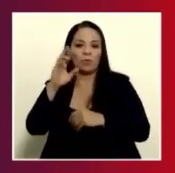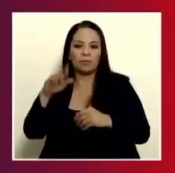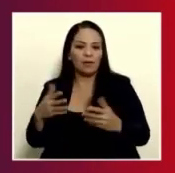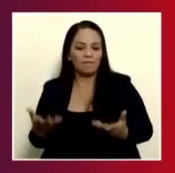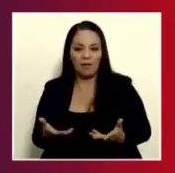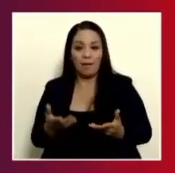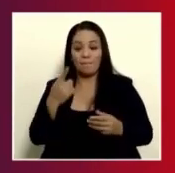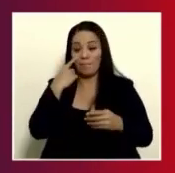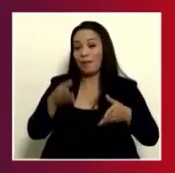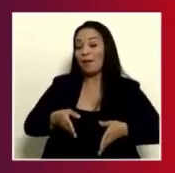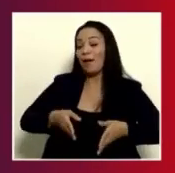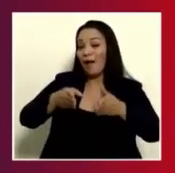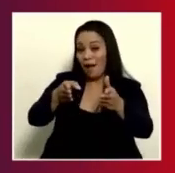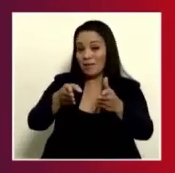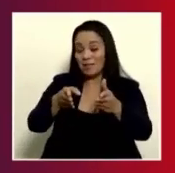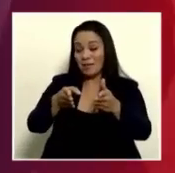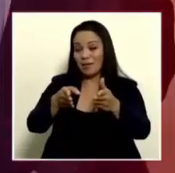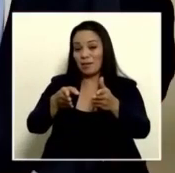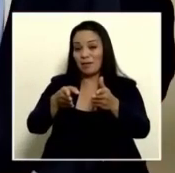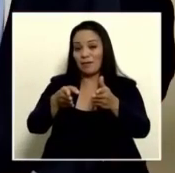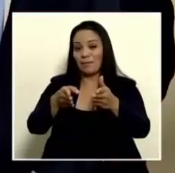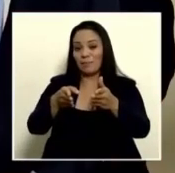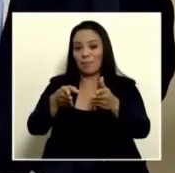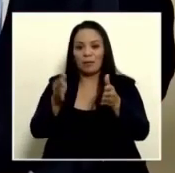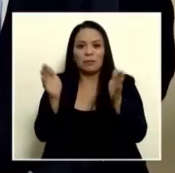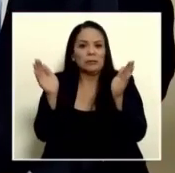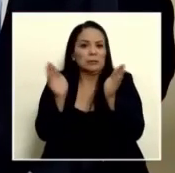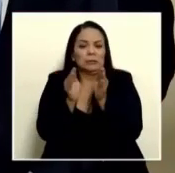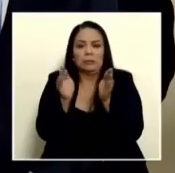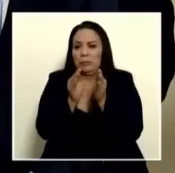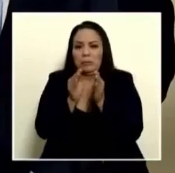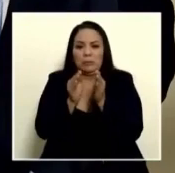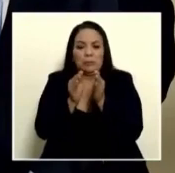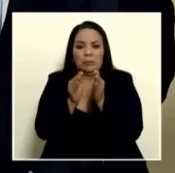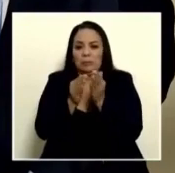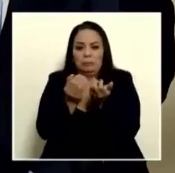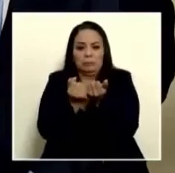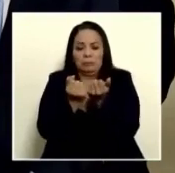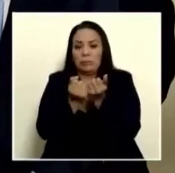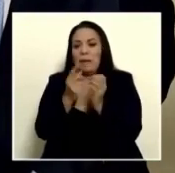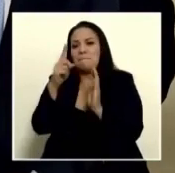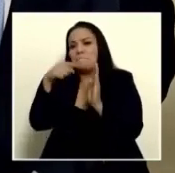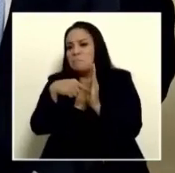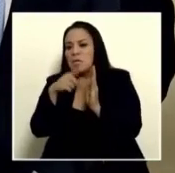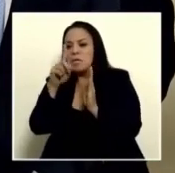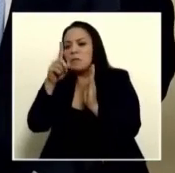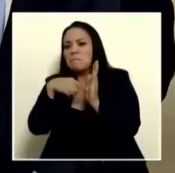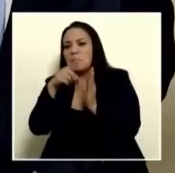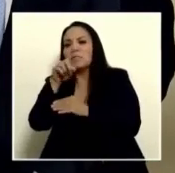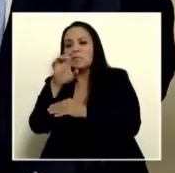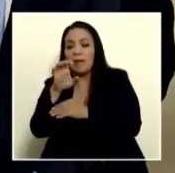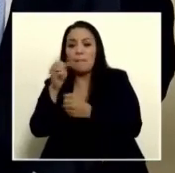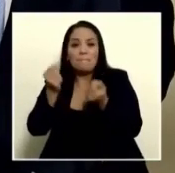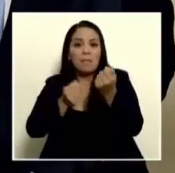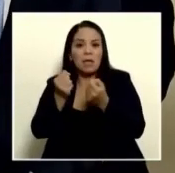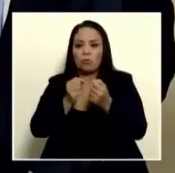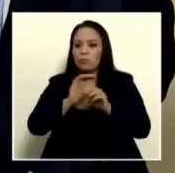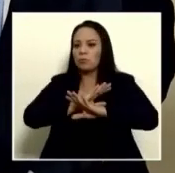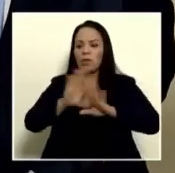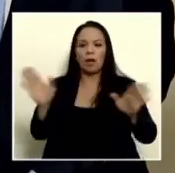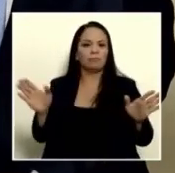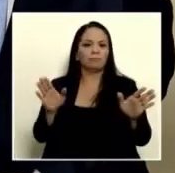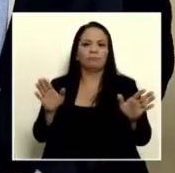la calle que pasa ahí al frente, es una calle que colapsa después de unos 1,100 vehículos. A ese nivel ya